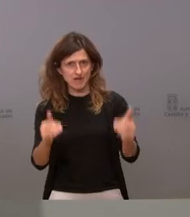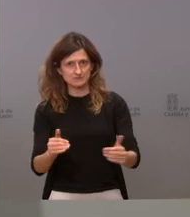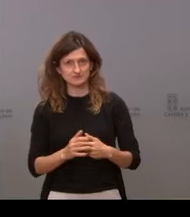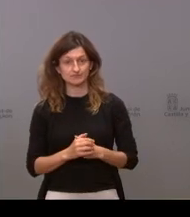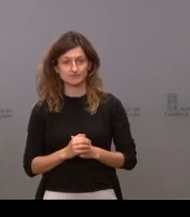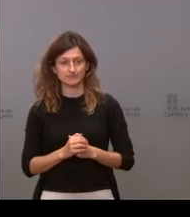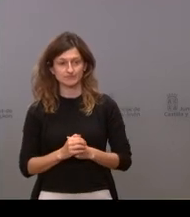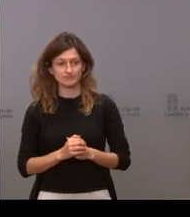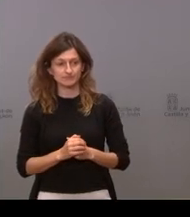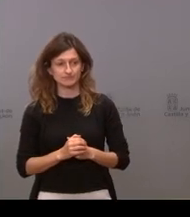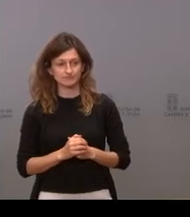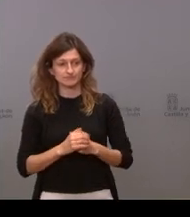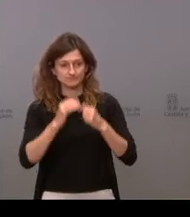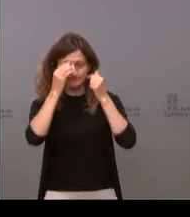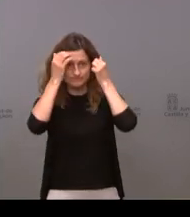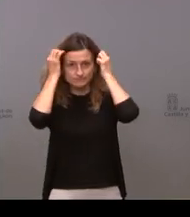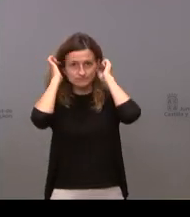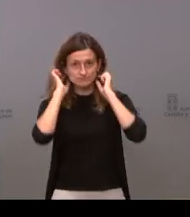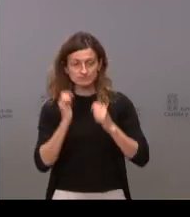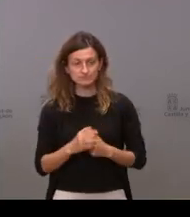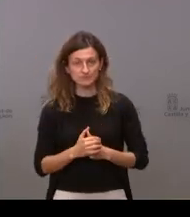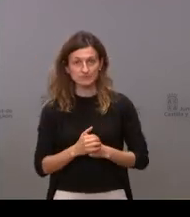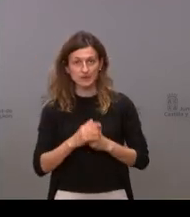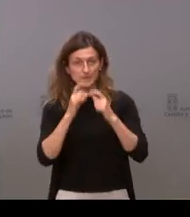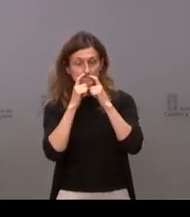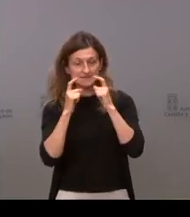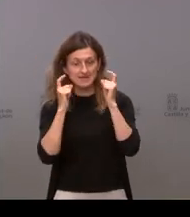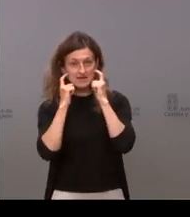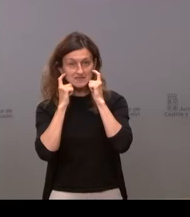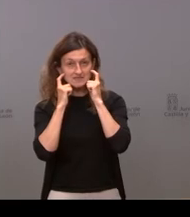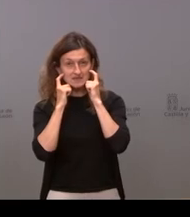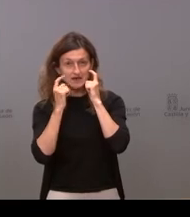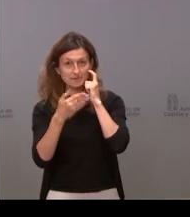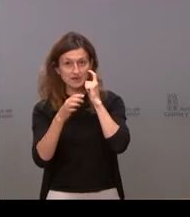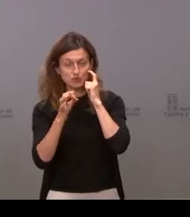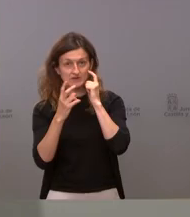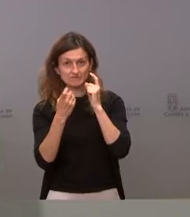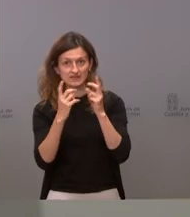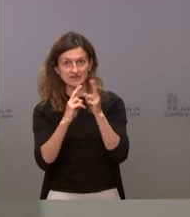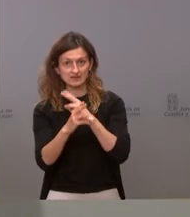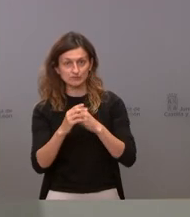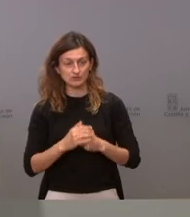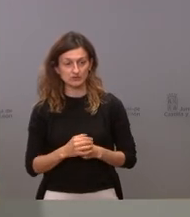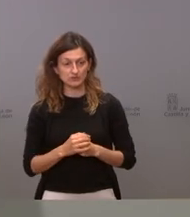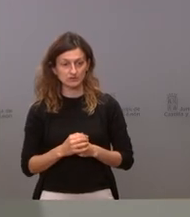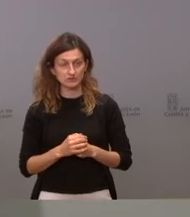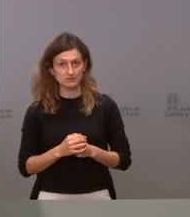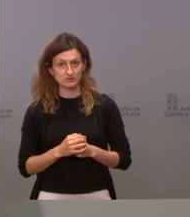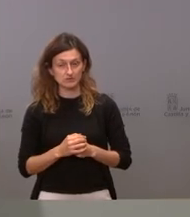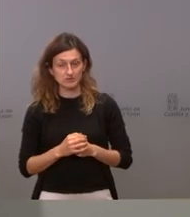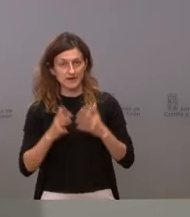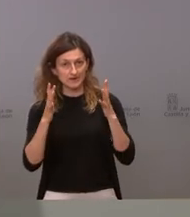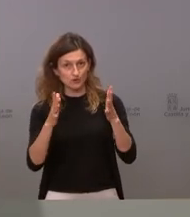sigue pendiente todavía la pregunta sobre las mascarillas que había planteado Begoña Rincón vamos a dar recomendaciones naturalmente